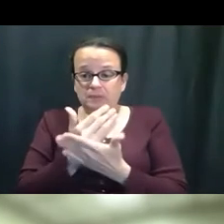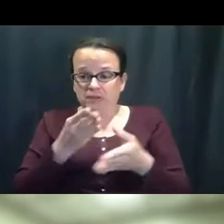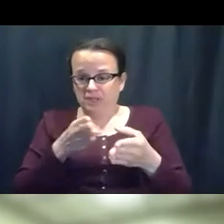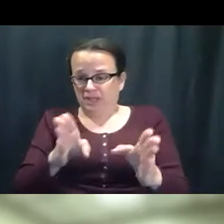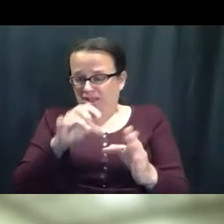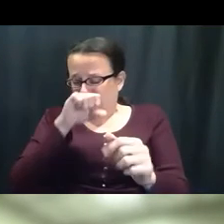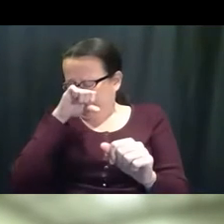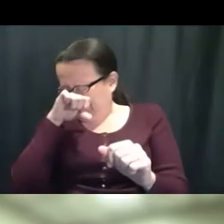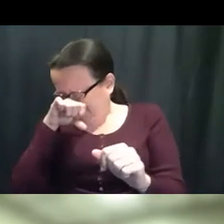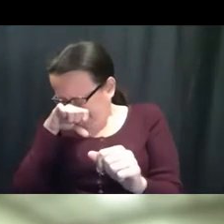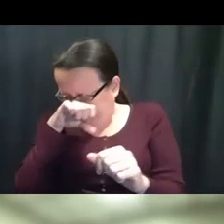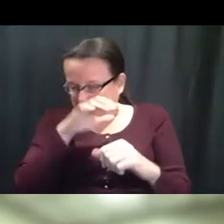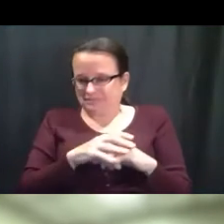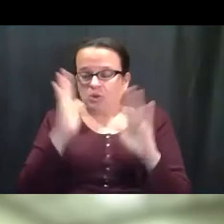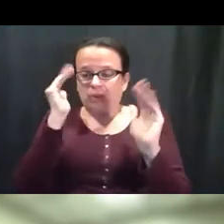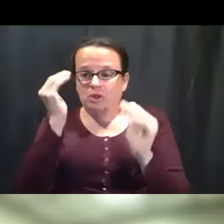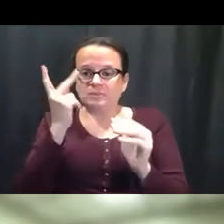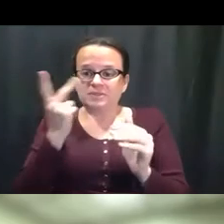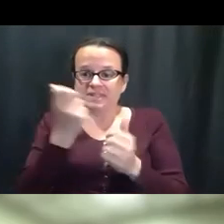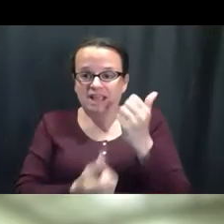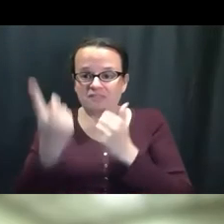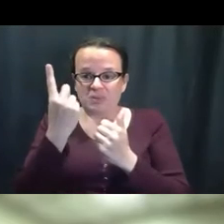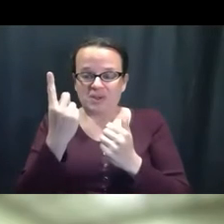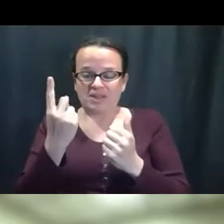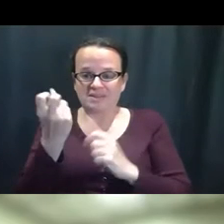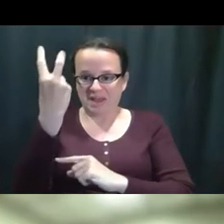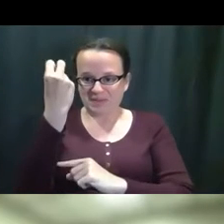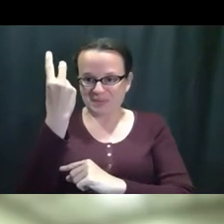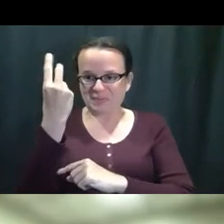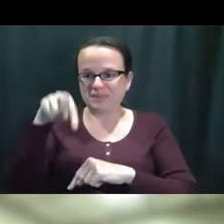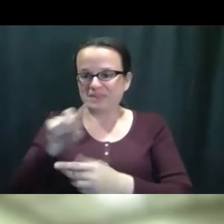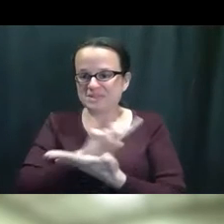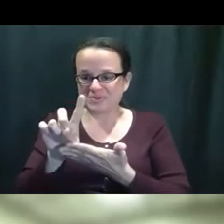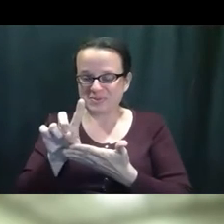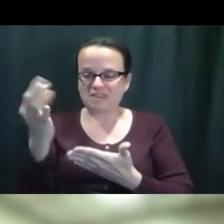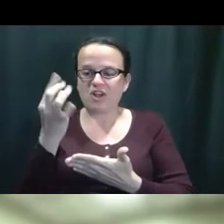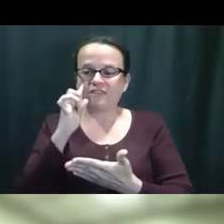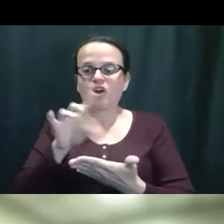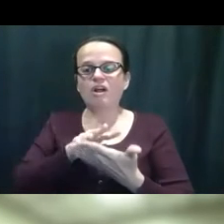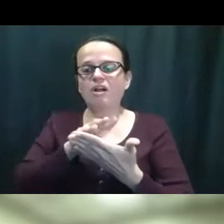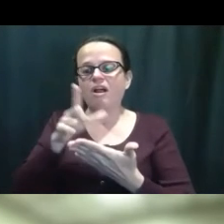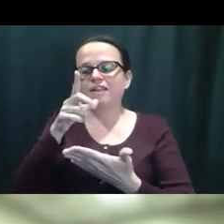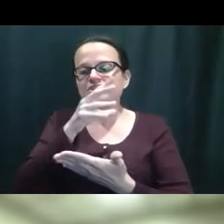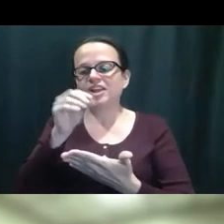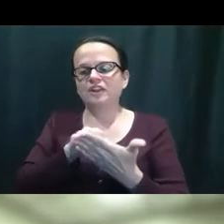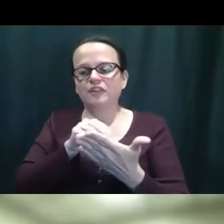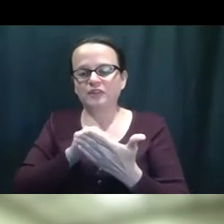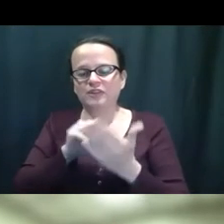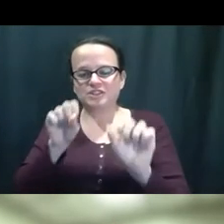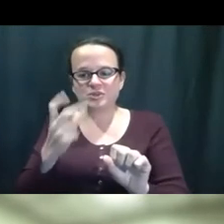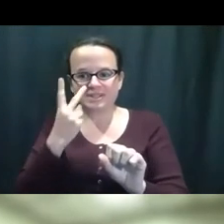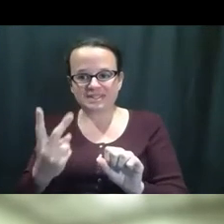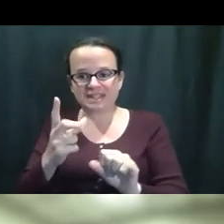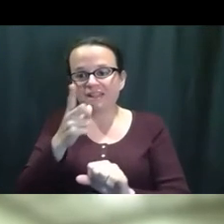nueva en servicios alternativos para apoyar salud mental. Así que la vemos este viernes para nuestro